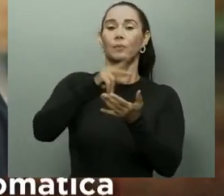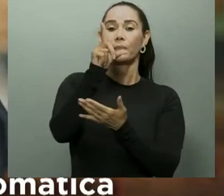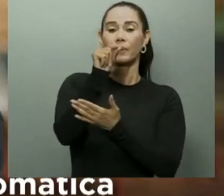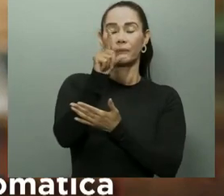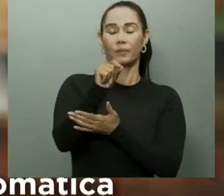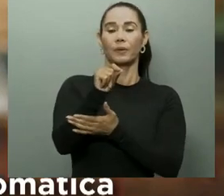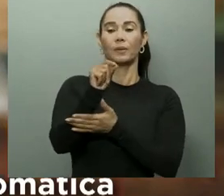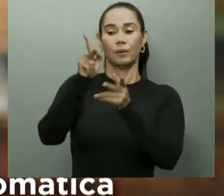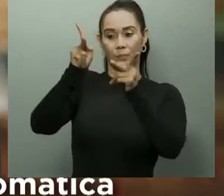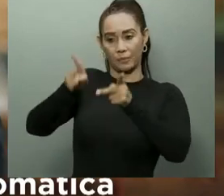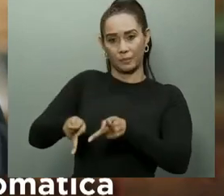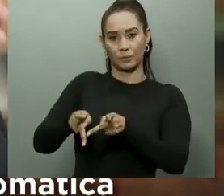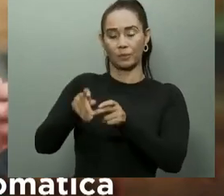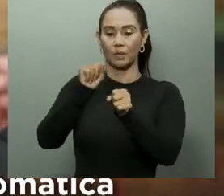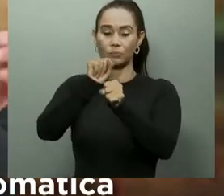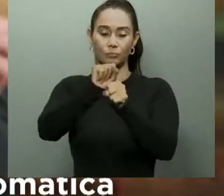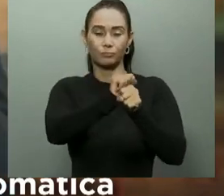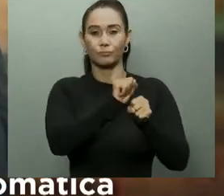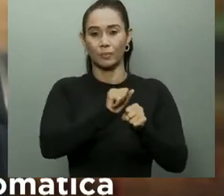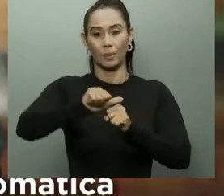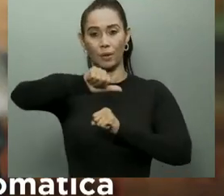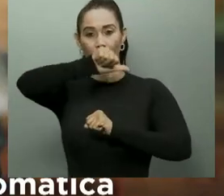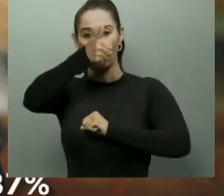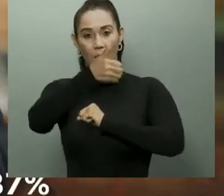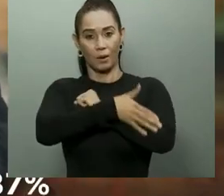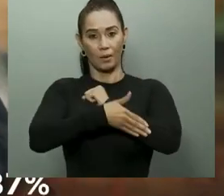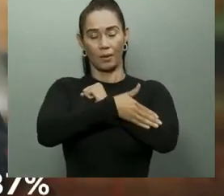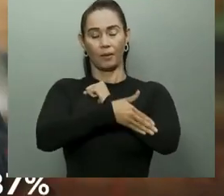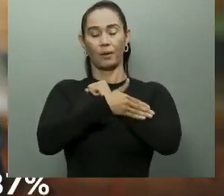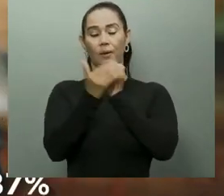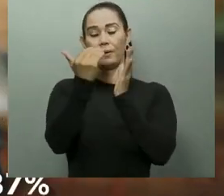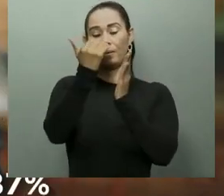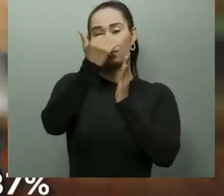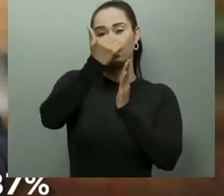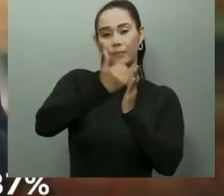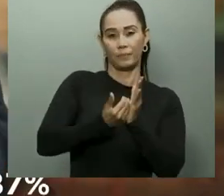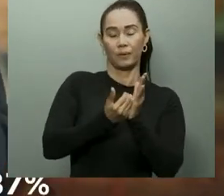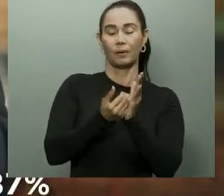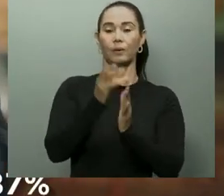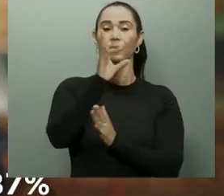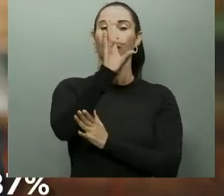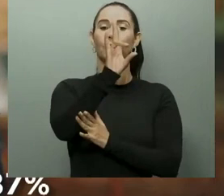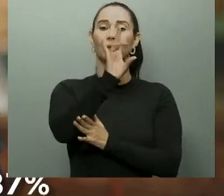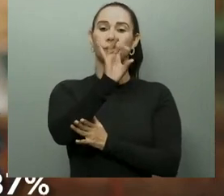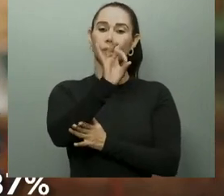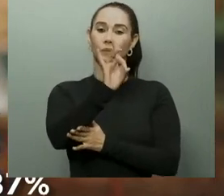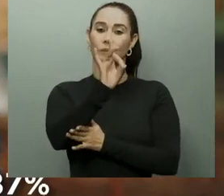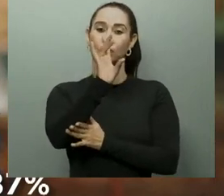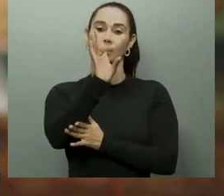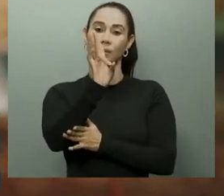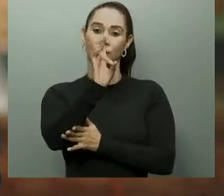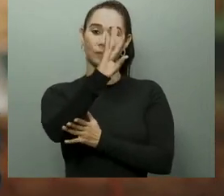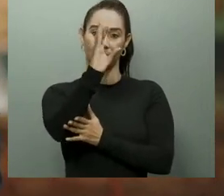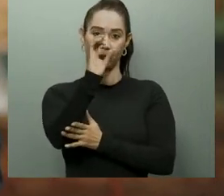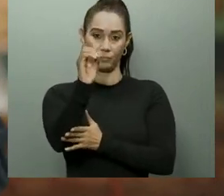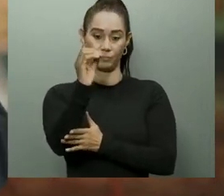viáticos a personas con labor diplomática y consular, la disminución llega al 87%.